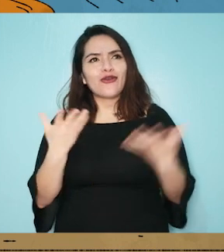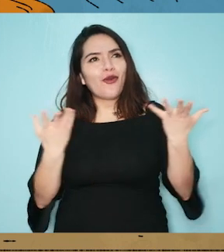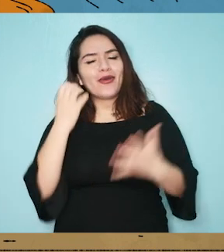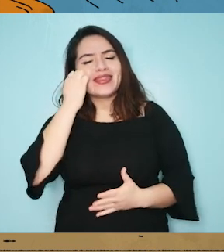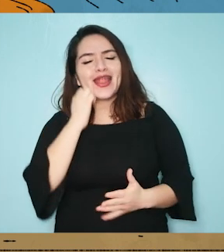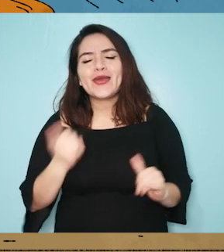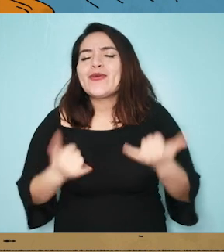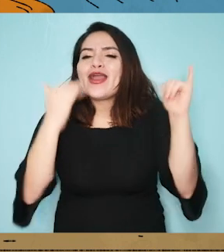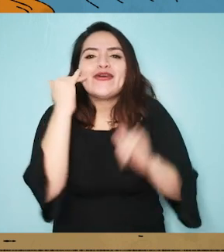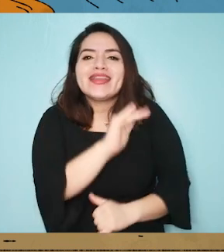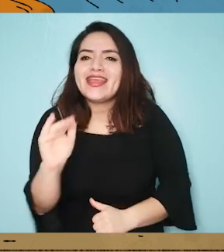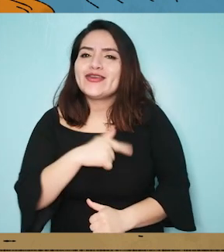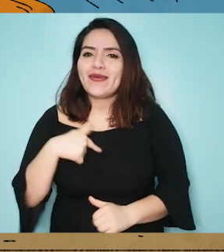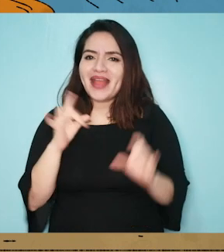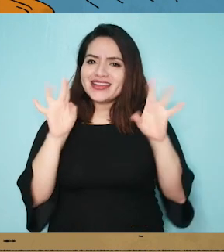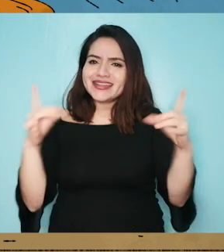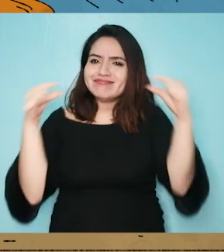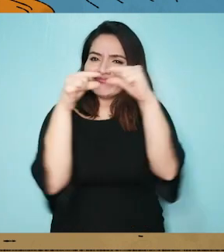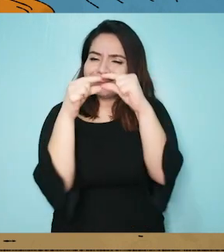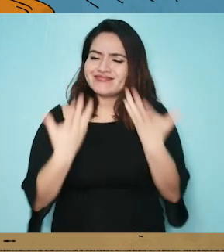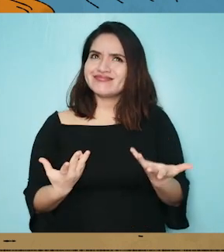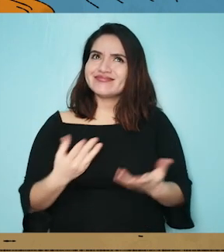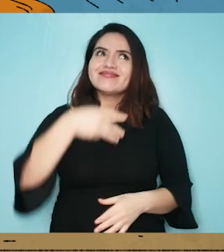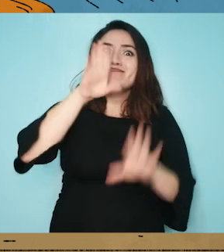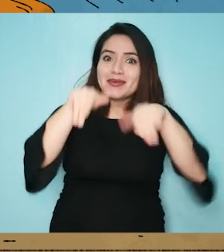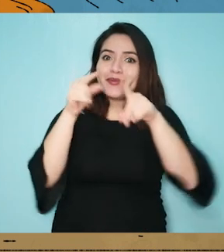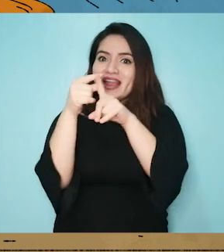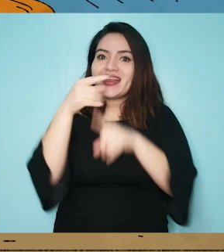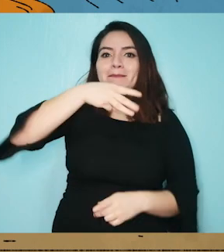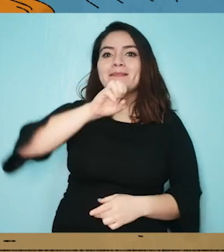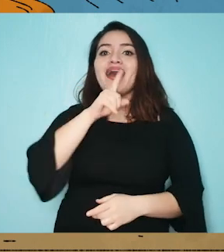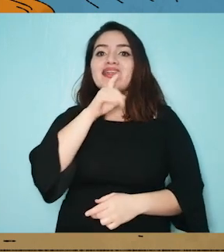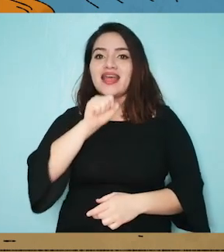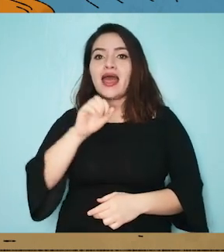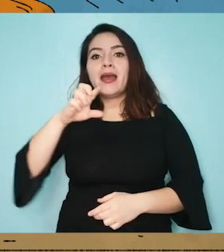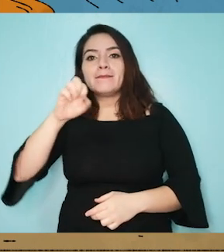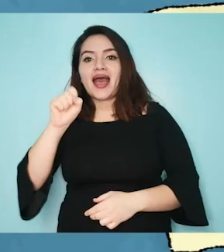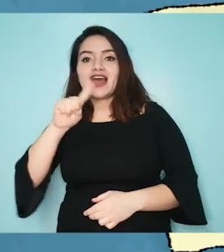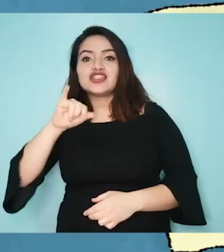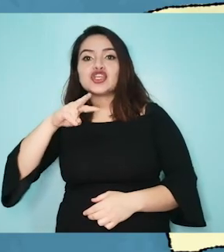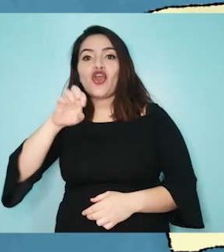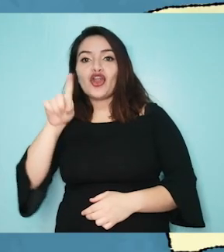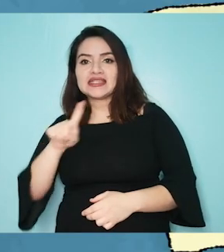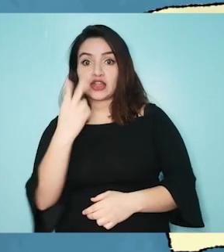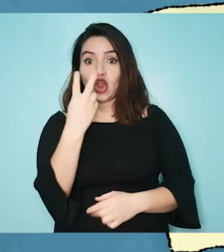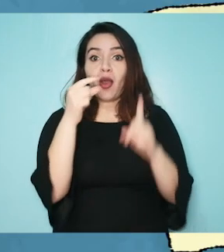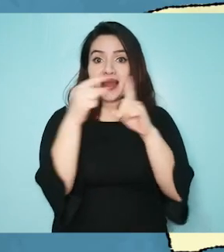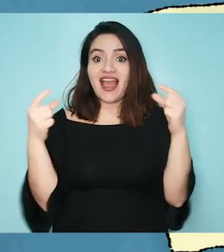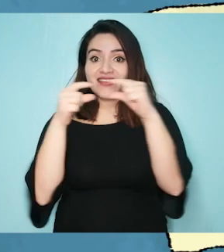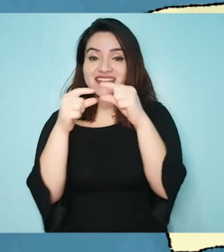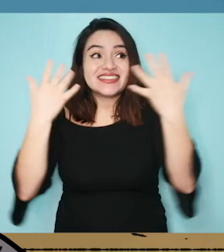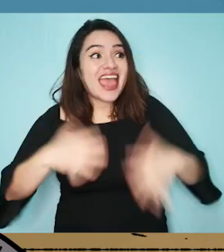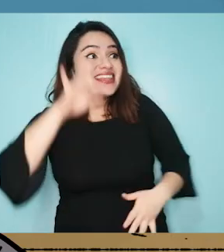tierno juego de niños se puede llamar así? ¿Qué mata pasiones? ¡Mata pasiones! ¡Dos palabras! ¡Ey! ¡Ya sé a qué vamos a